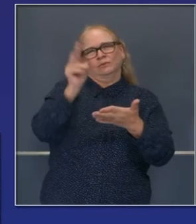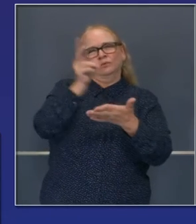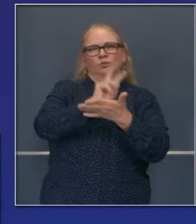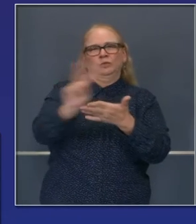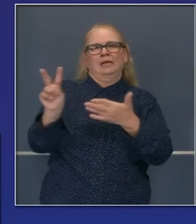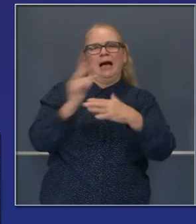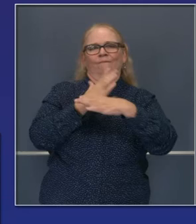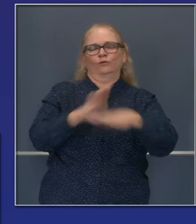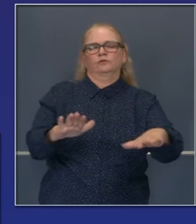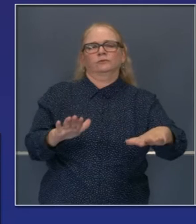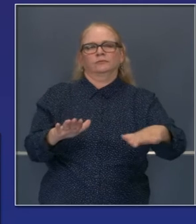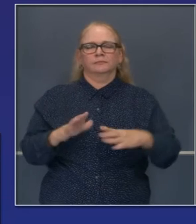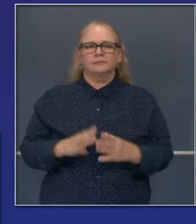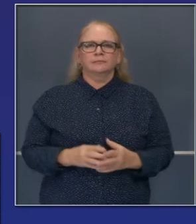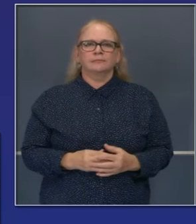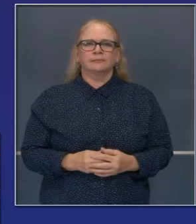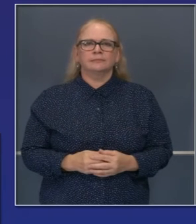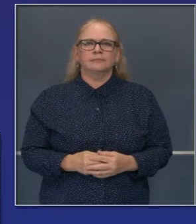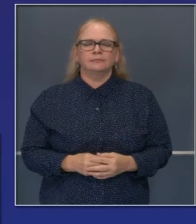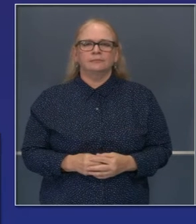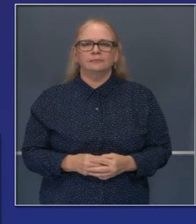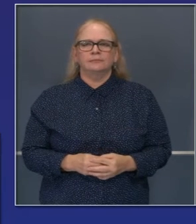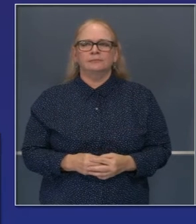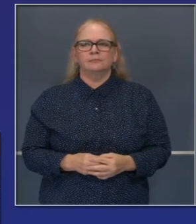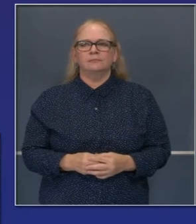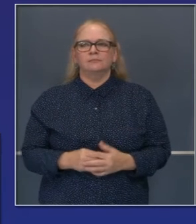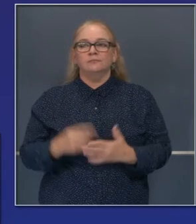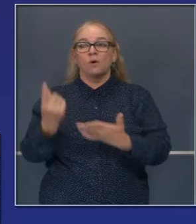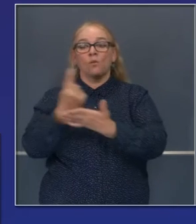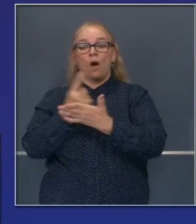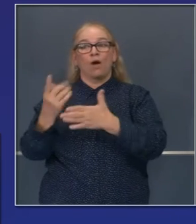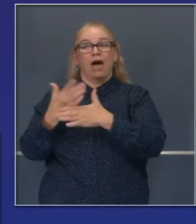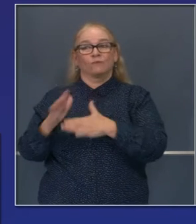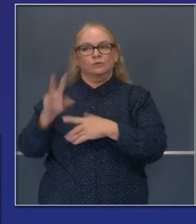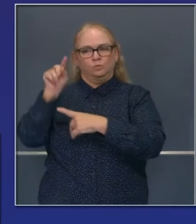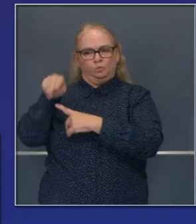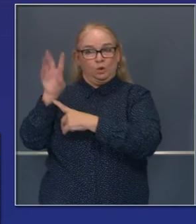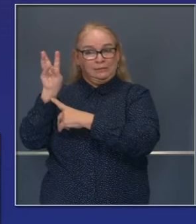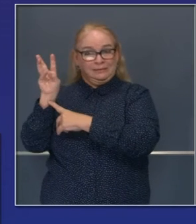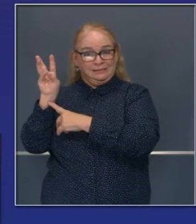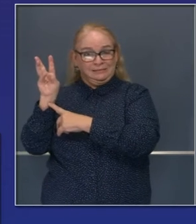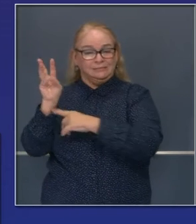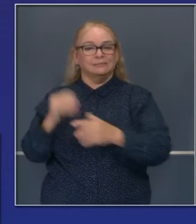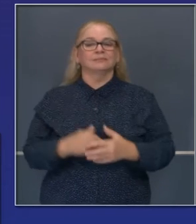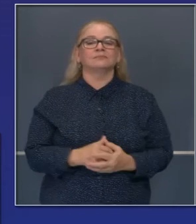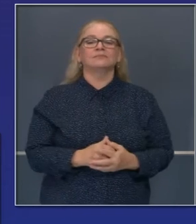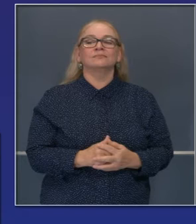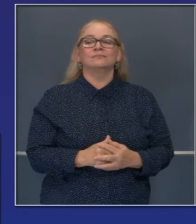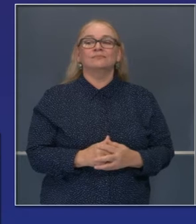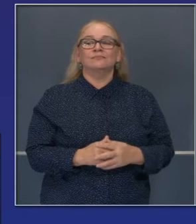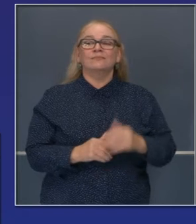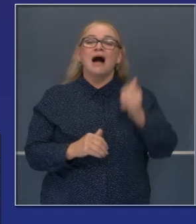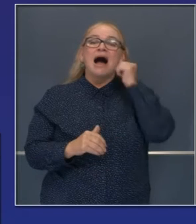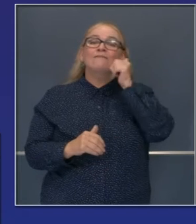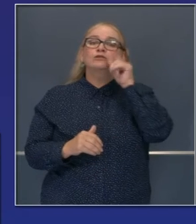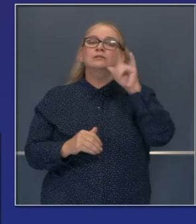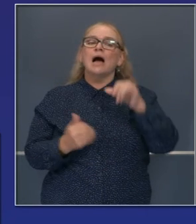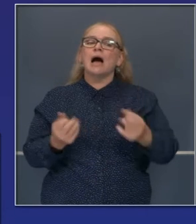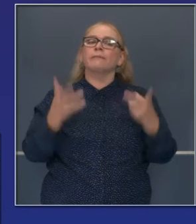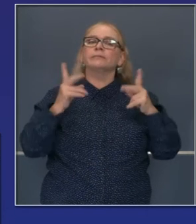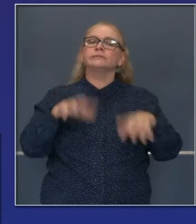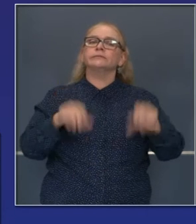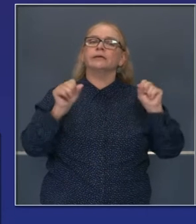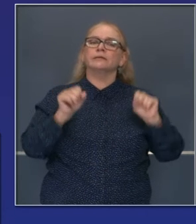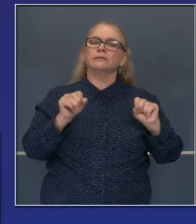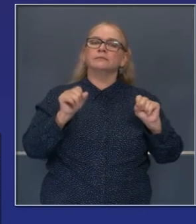El índice de casos en el periodo de siete días ha mejorado un poco a 2.6%. El promedio de pruebas diarias comienza a